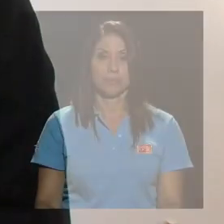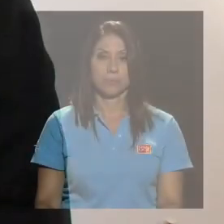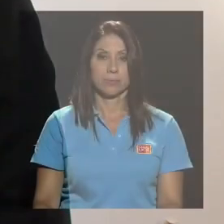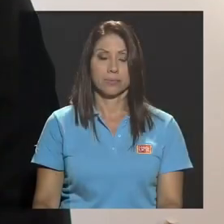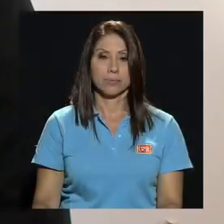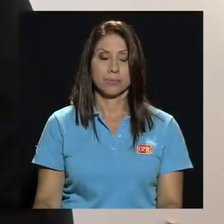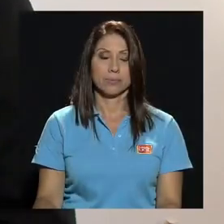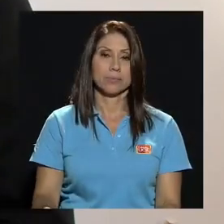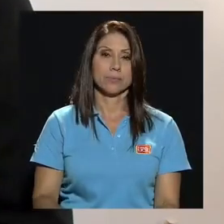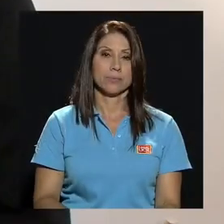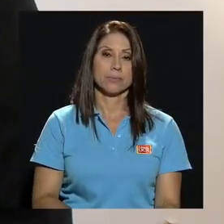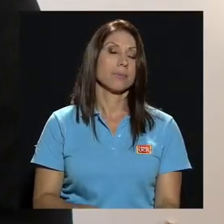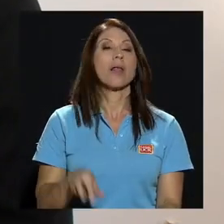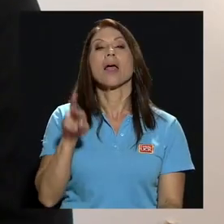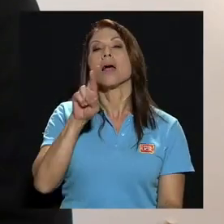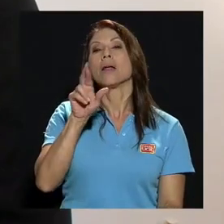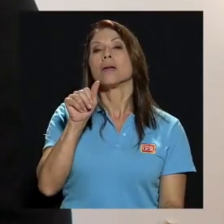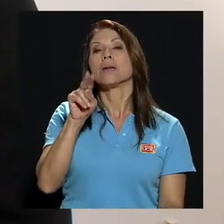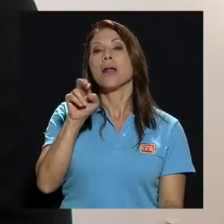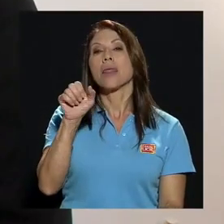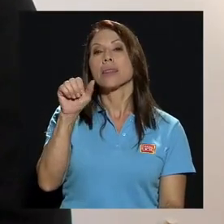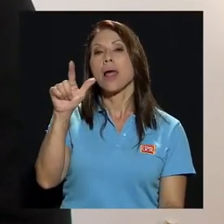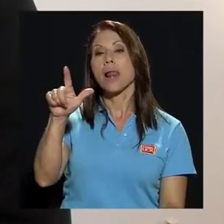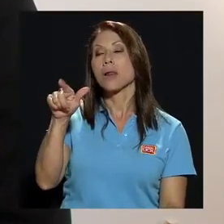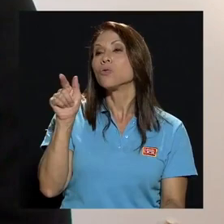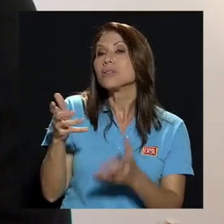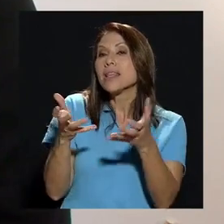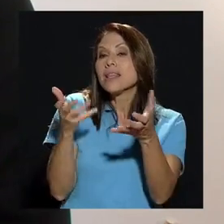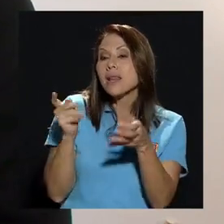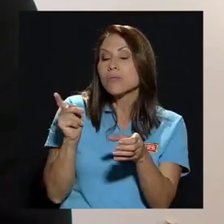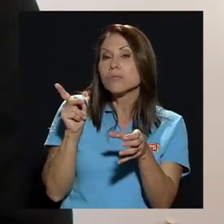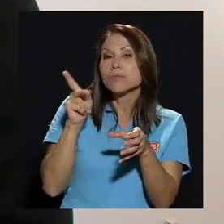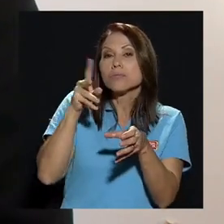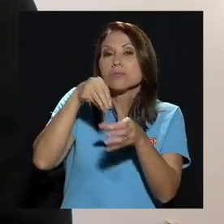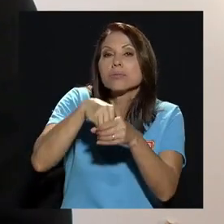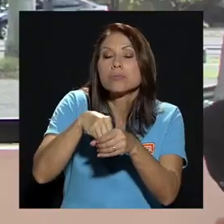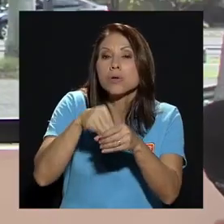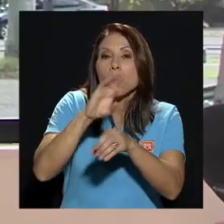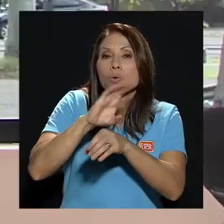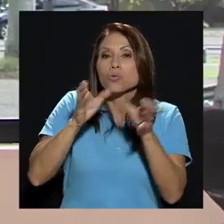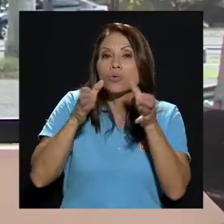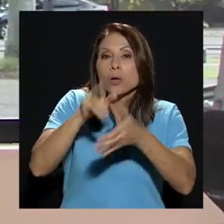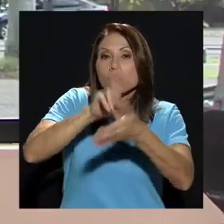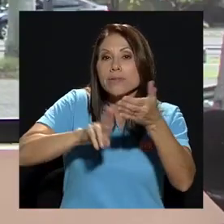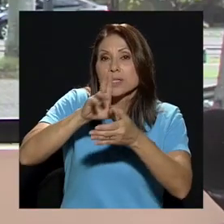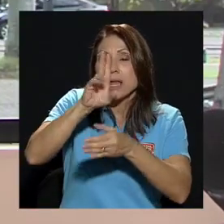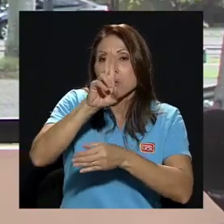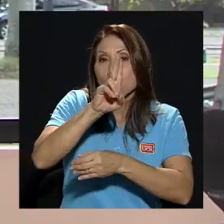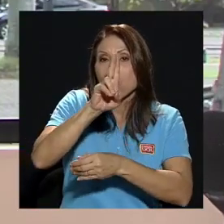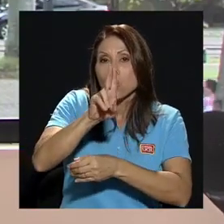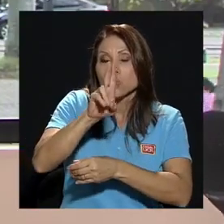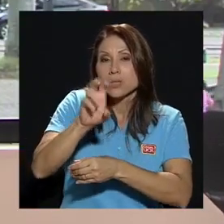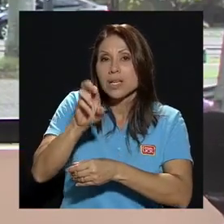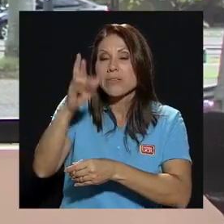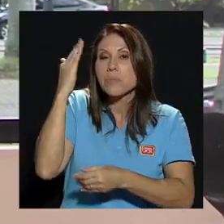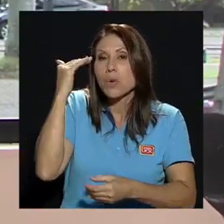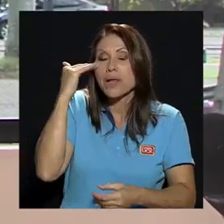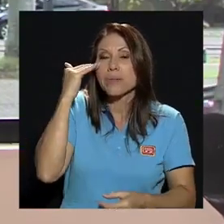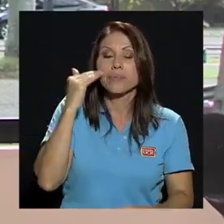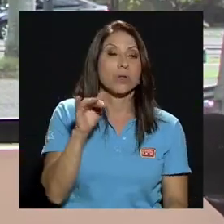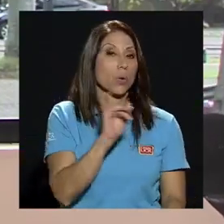Don Randall ¿Por qué usted quiere llegar al consejo universitario de la universidad de Costa Rica? Como antes decía hay un tiempo en que uno